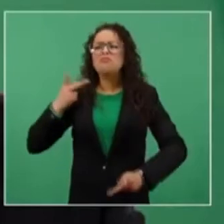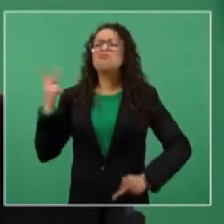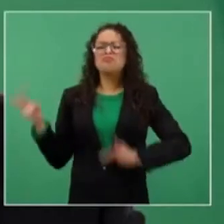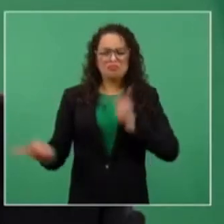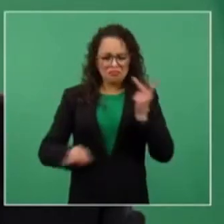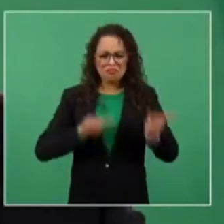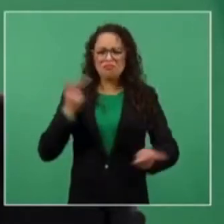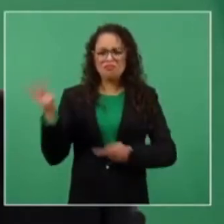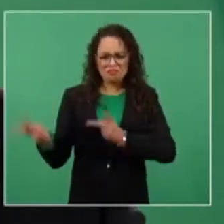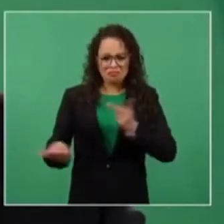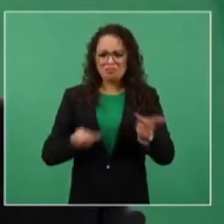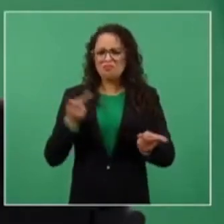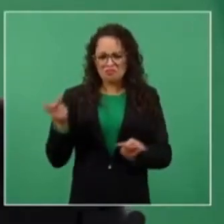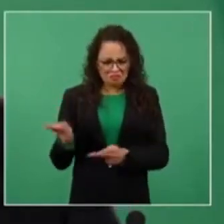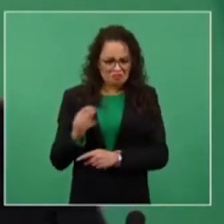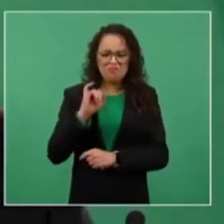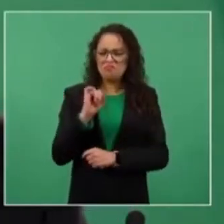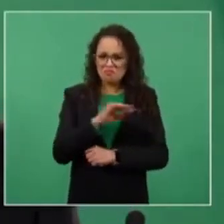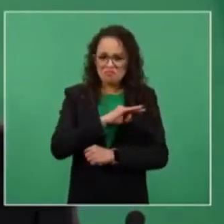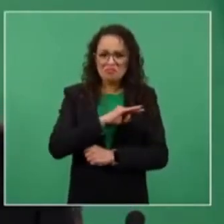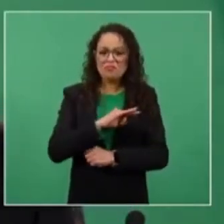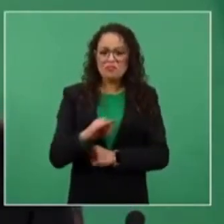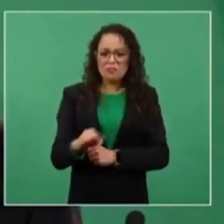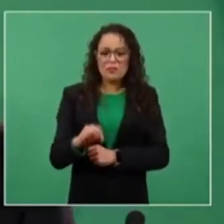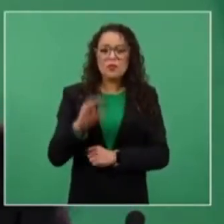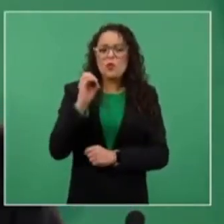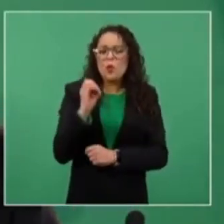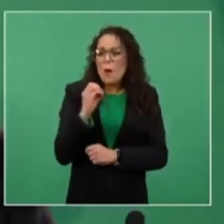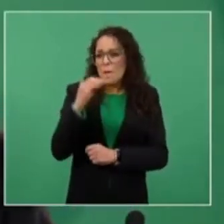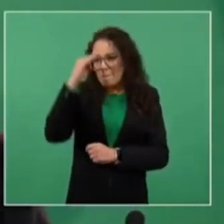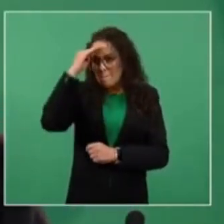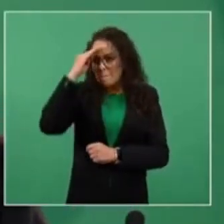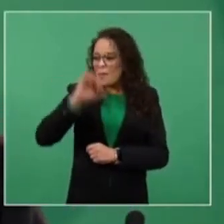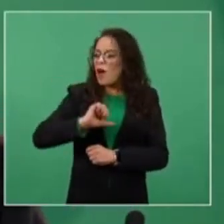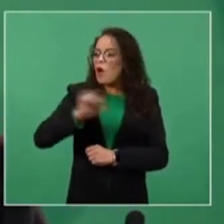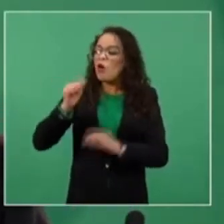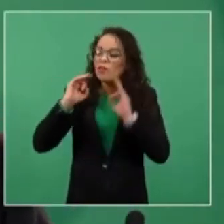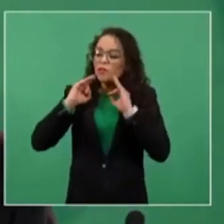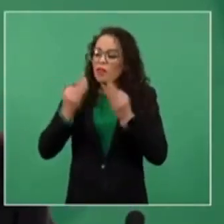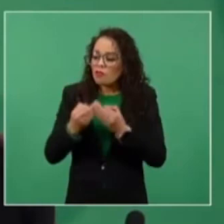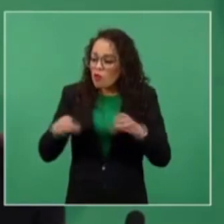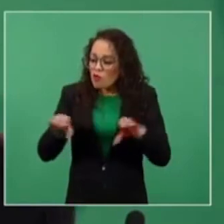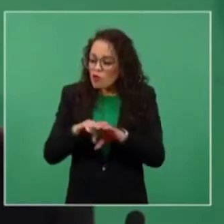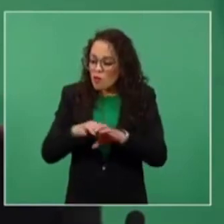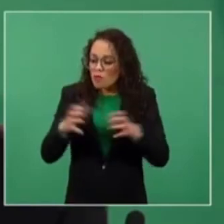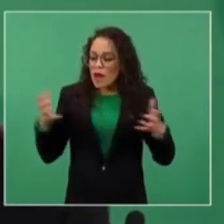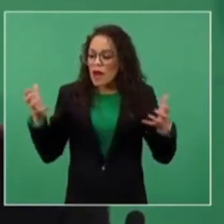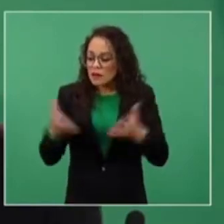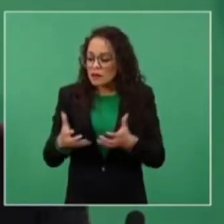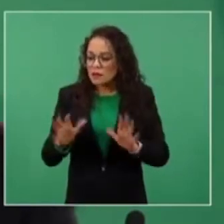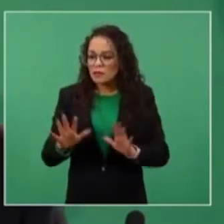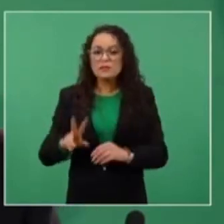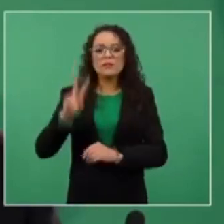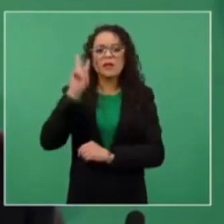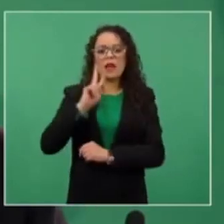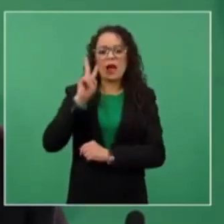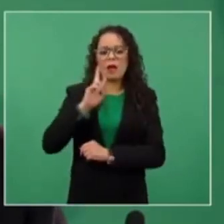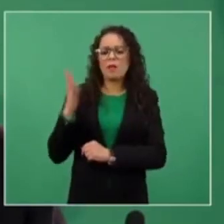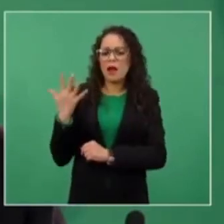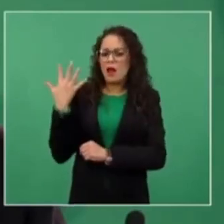o buscar mecanismos a ver 10 encuestadoras